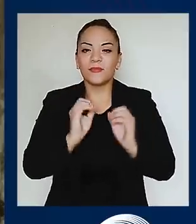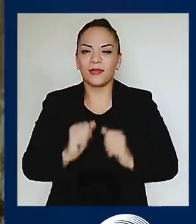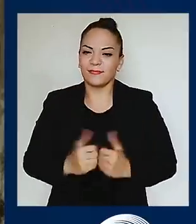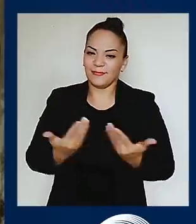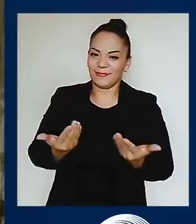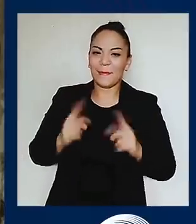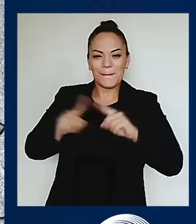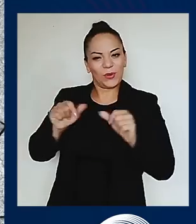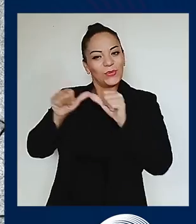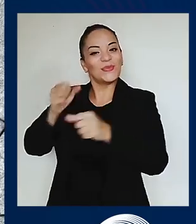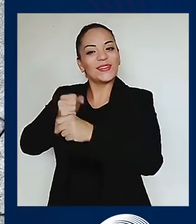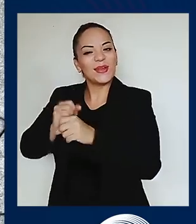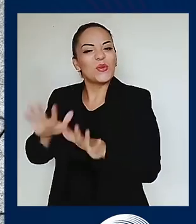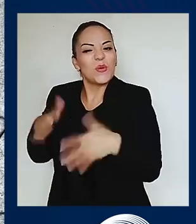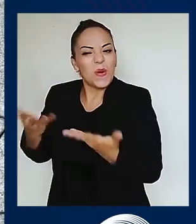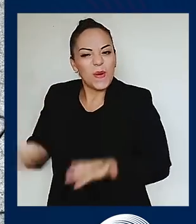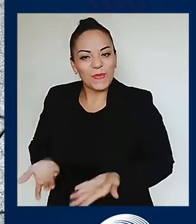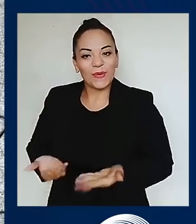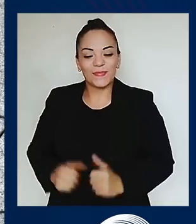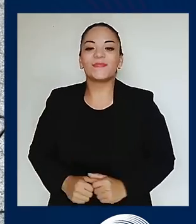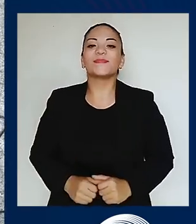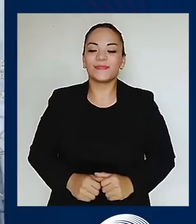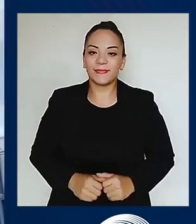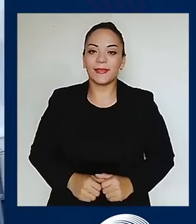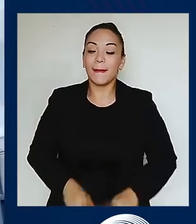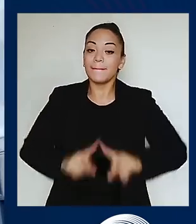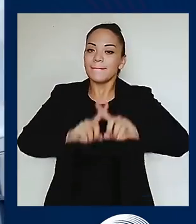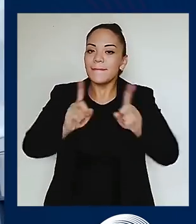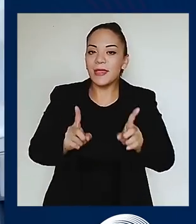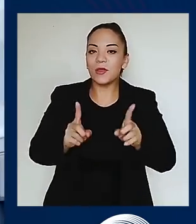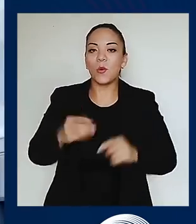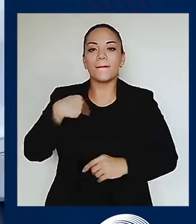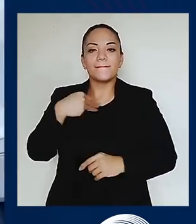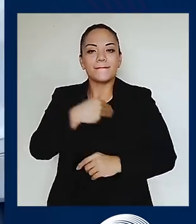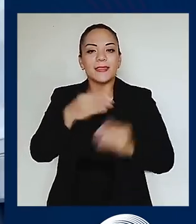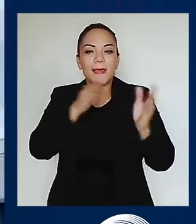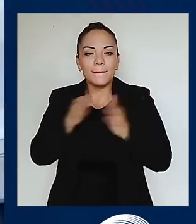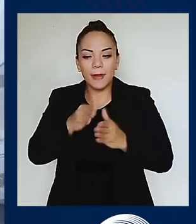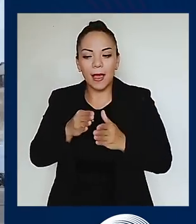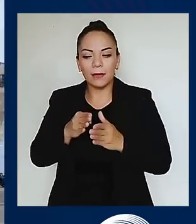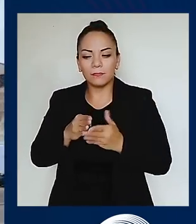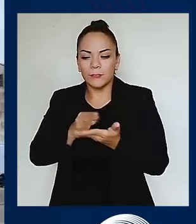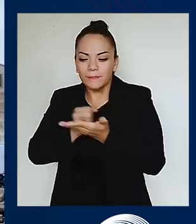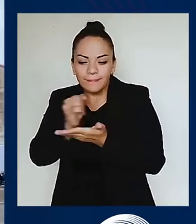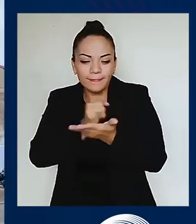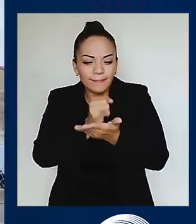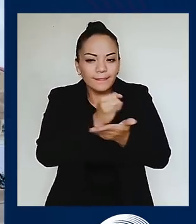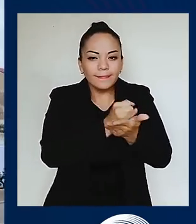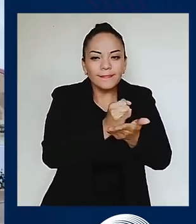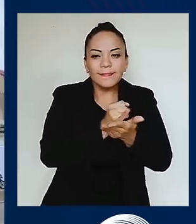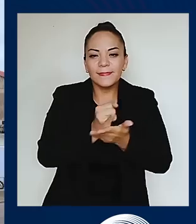¿Cómo sobreviven? Gracias a una búsqueda de Medeplan con foco y lupa,